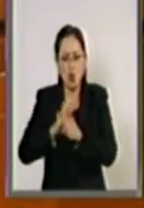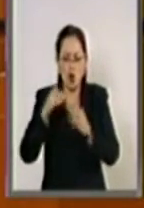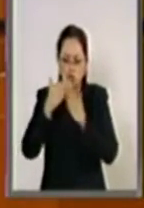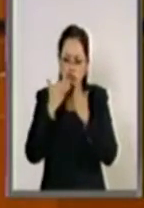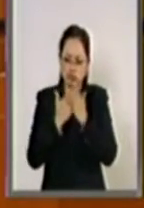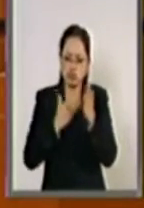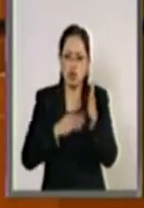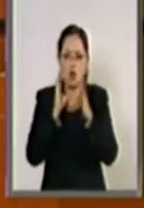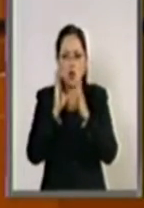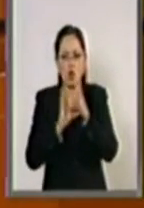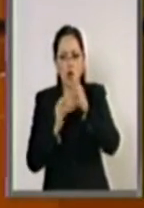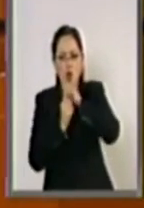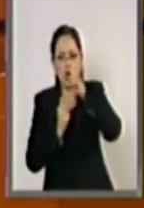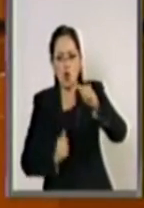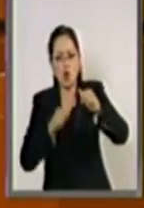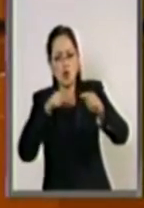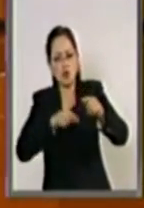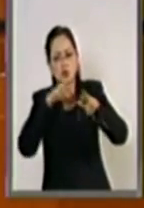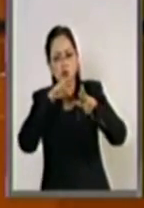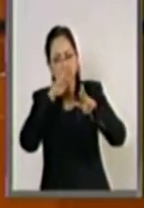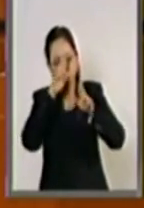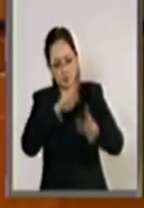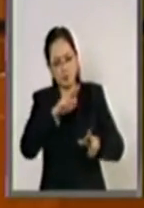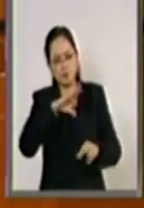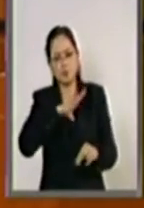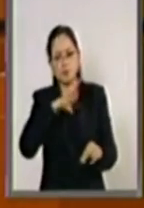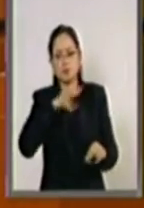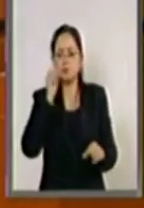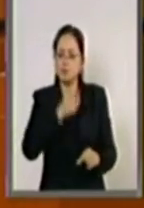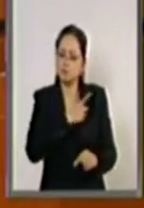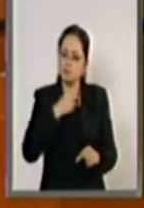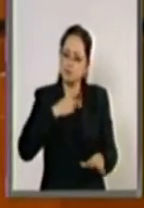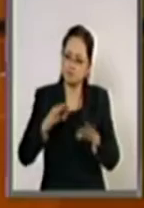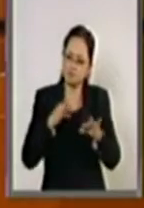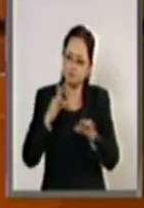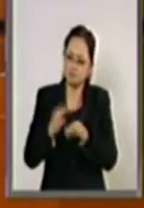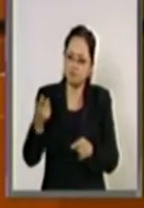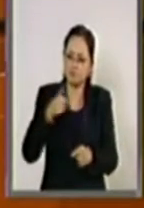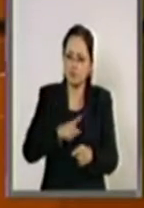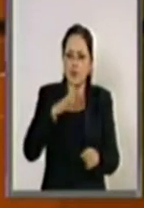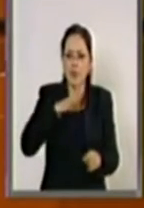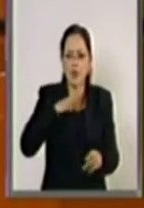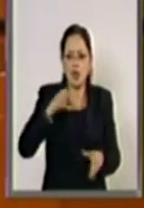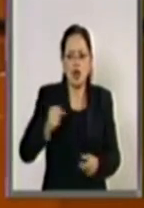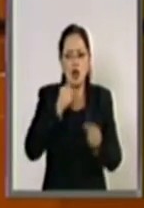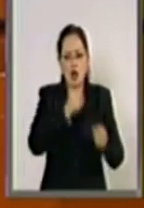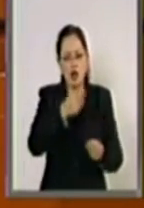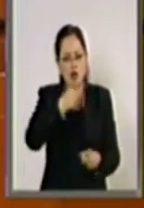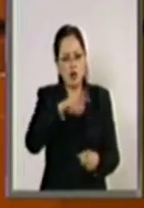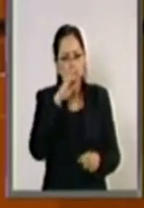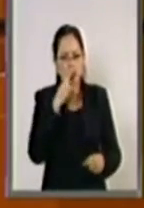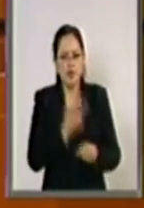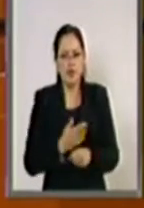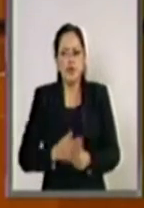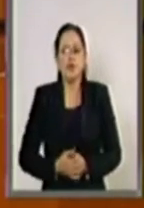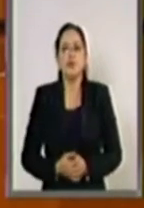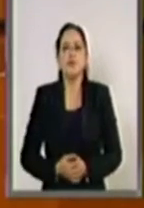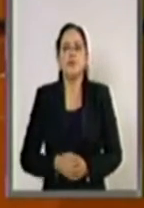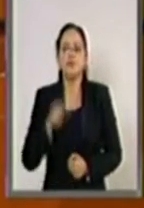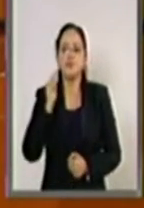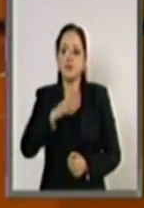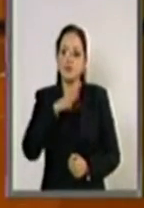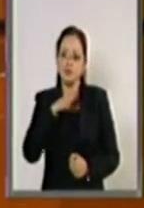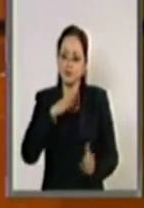constitucionales y que responda al mandato democrático depositado en su función, las cuales estarán